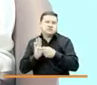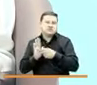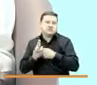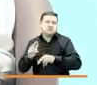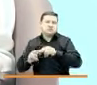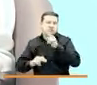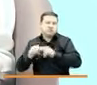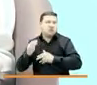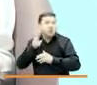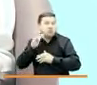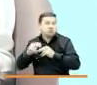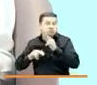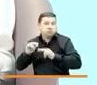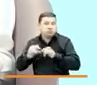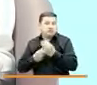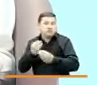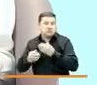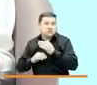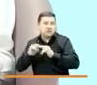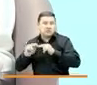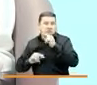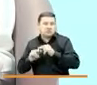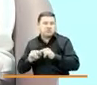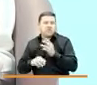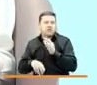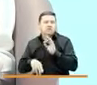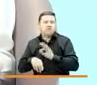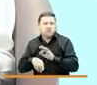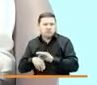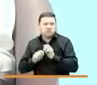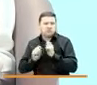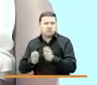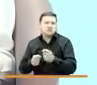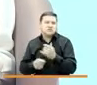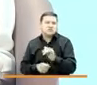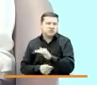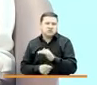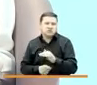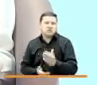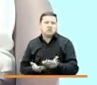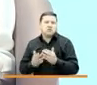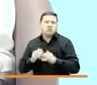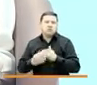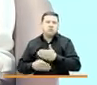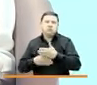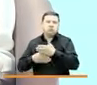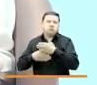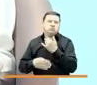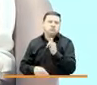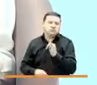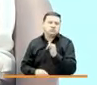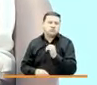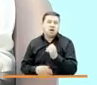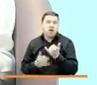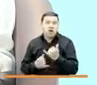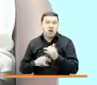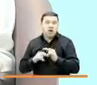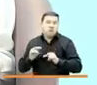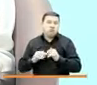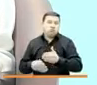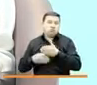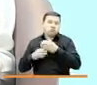construcción, se han realizado todas las fundaciones, ya se están levantando muros. La obra avanza